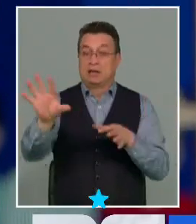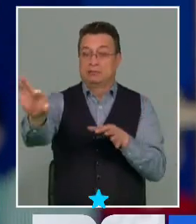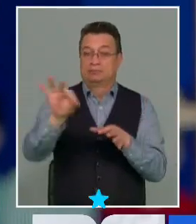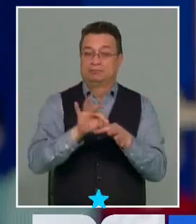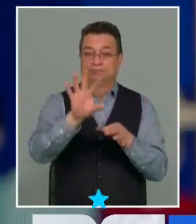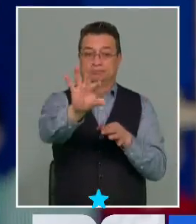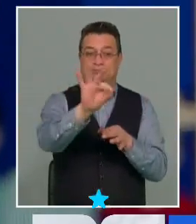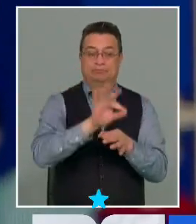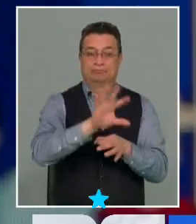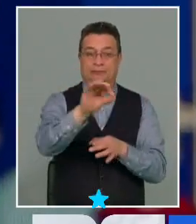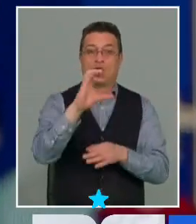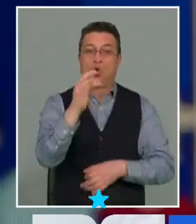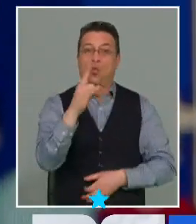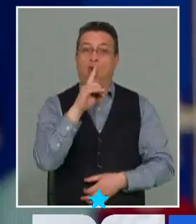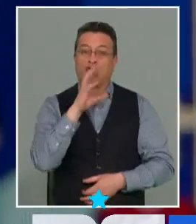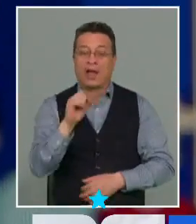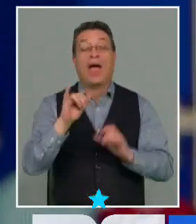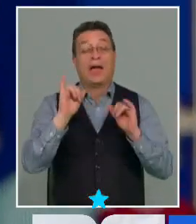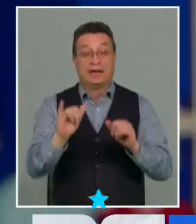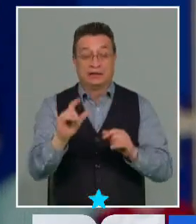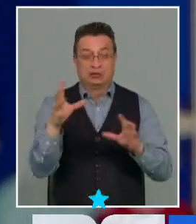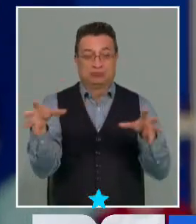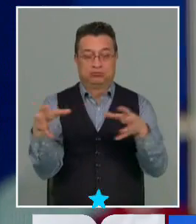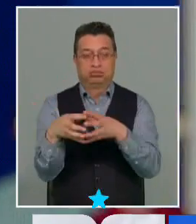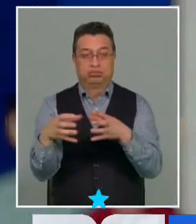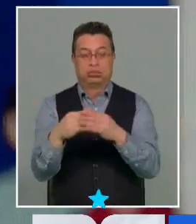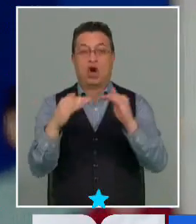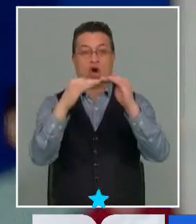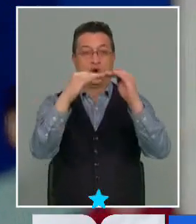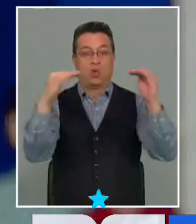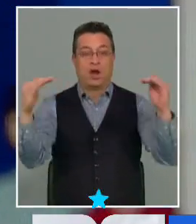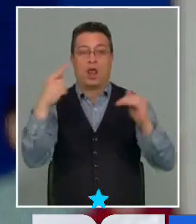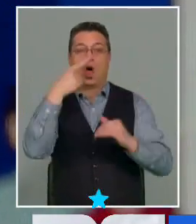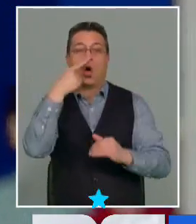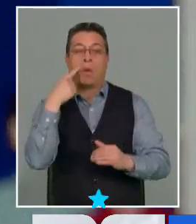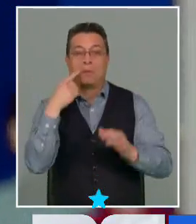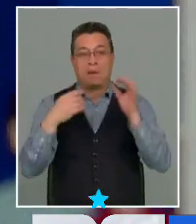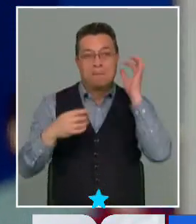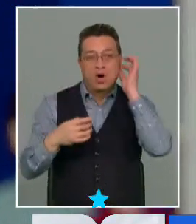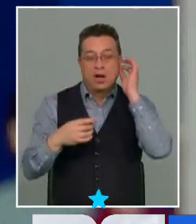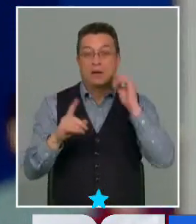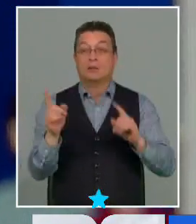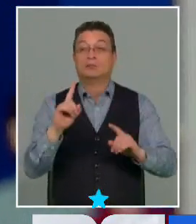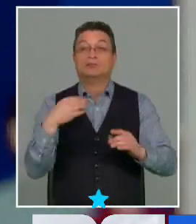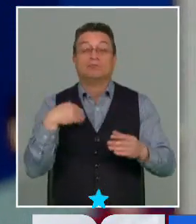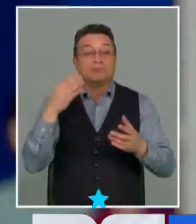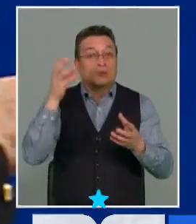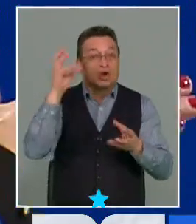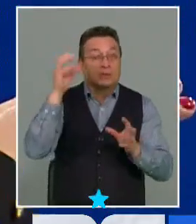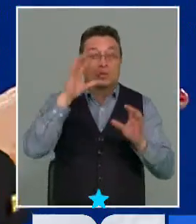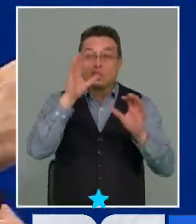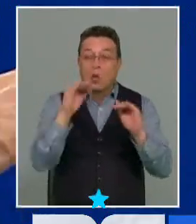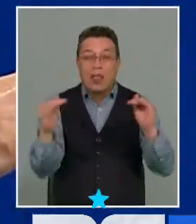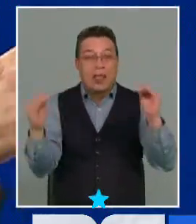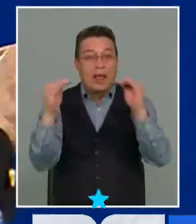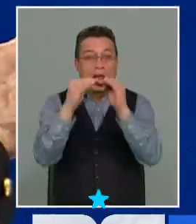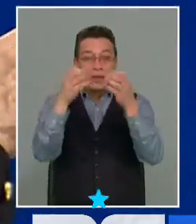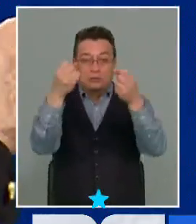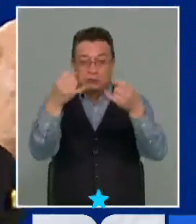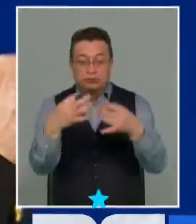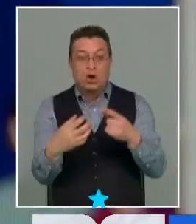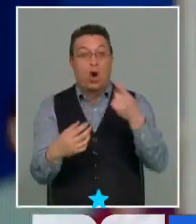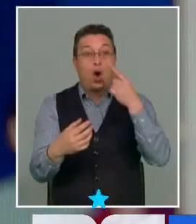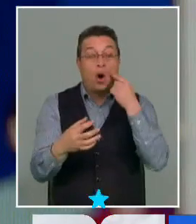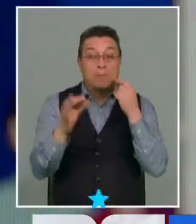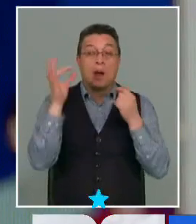además es un órgano de integración paritaria. No sabemos si la corrección para que haya igual cantidad de hombres y